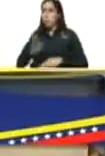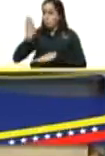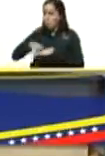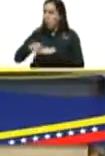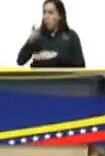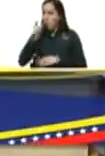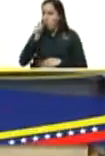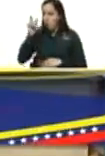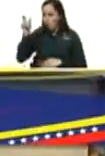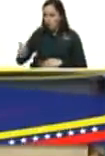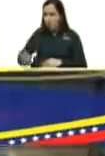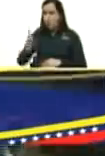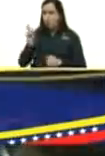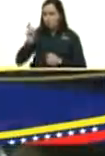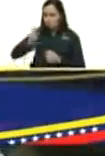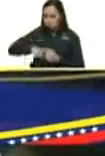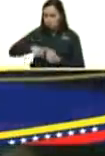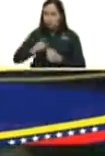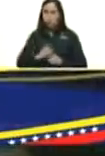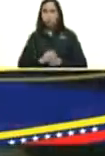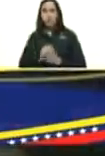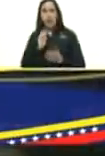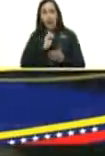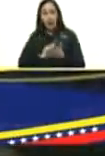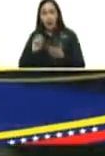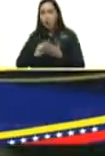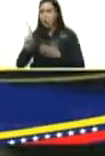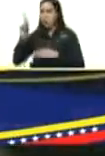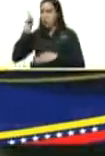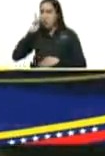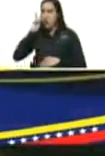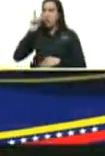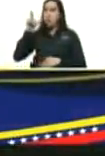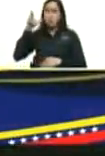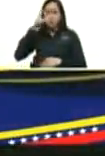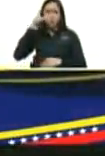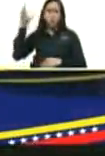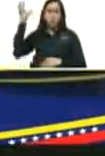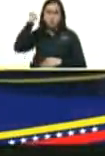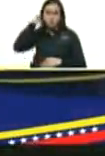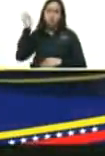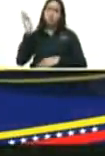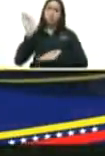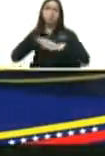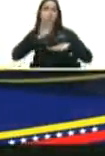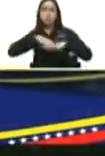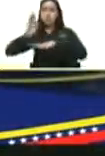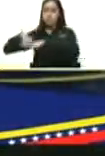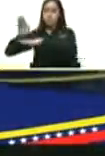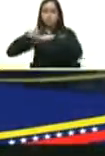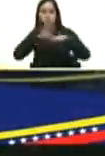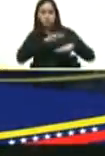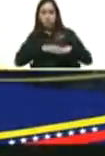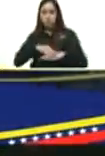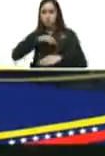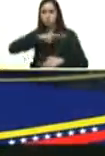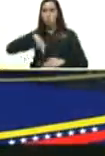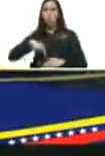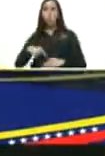incluyo tenemos que documentar Delcy Alfred Nazaret Márquez lo que hemos vivido